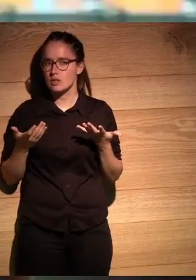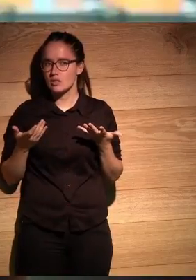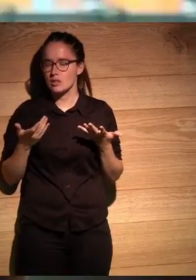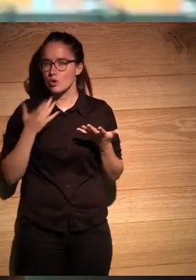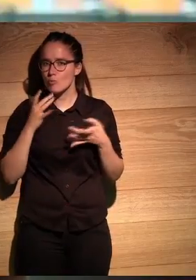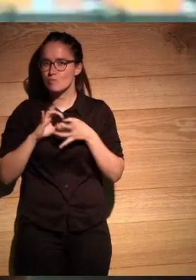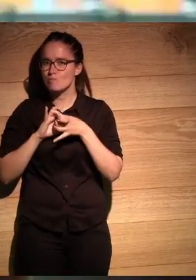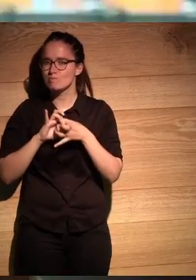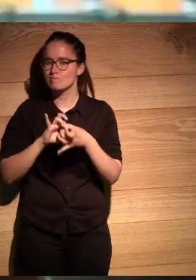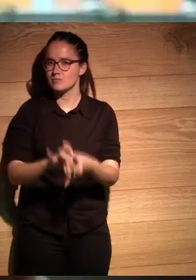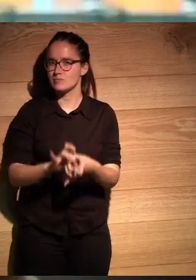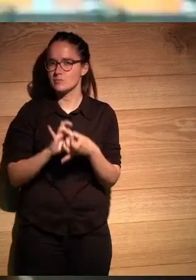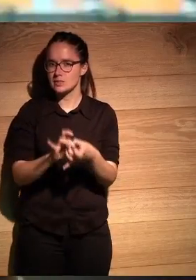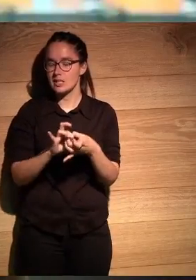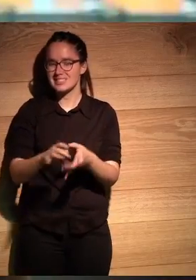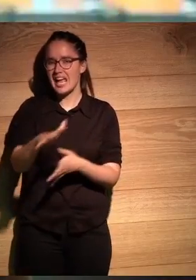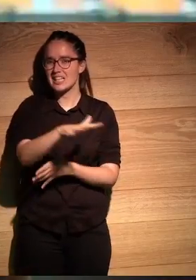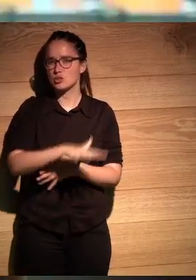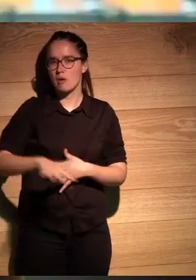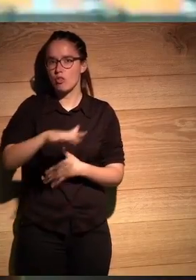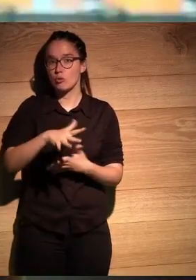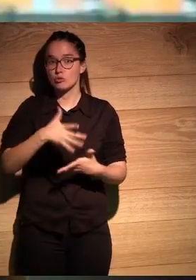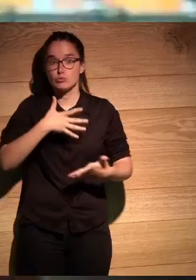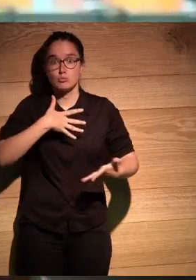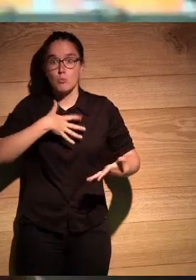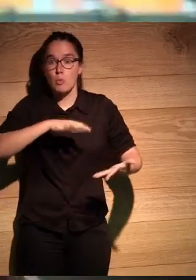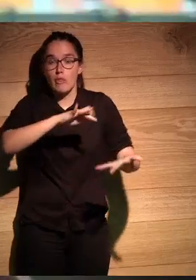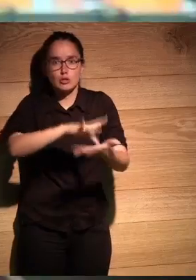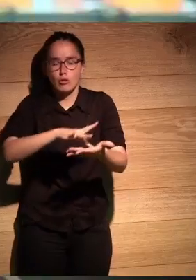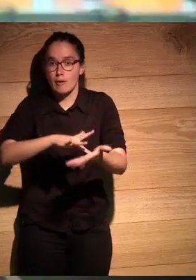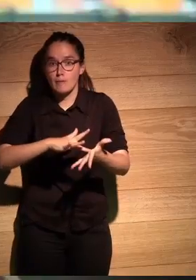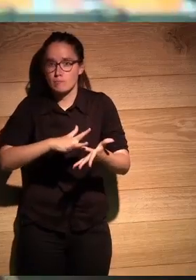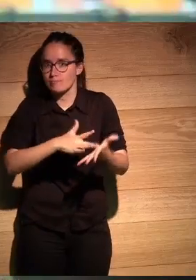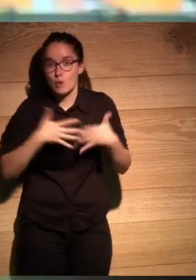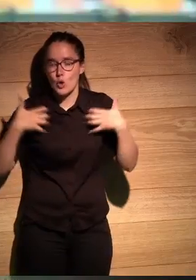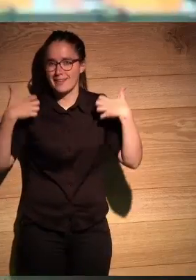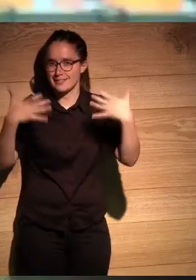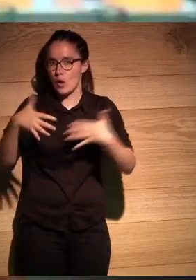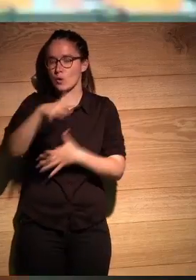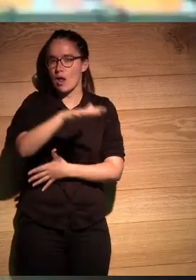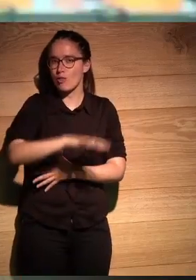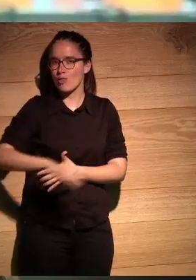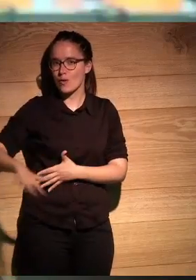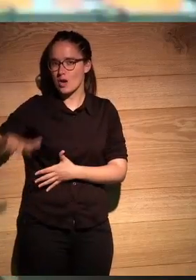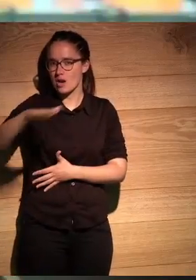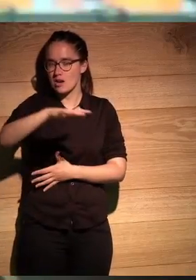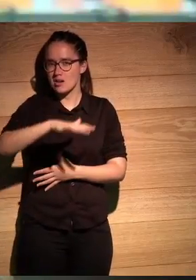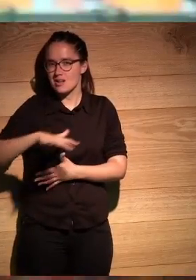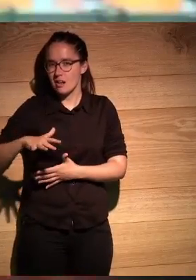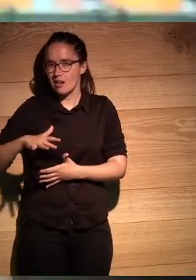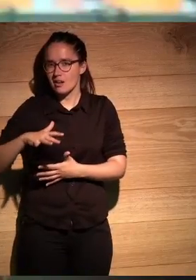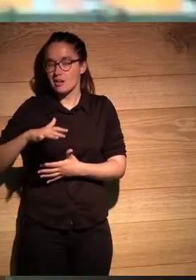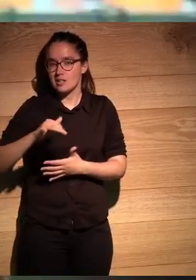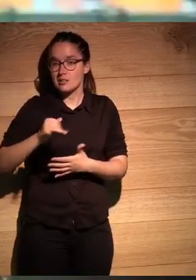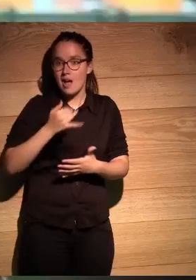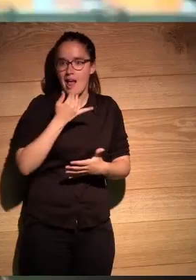vinculada a ese a ese espacio donde todo puede acontecer una zona donde se da que está